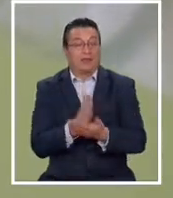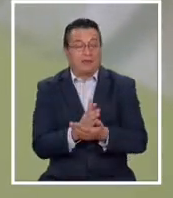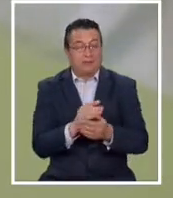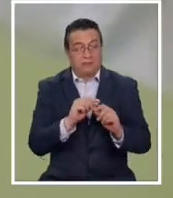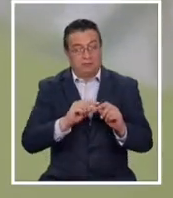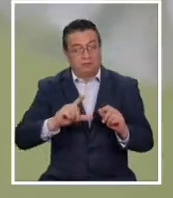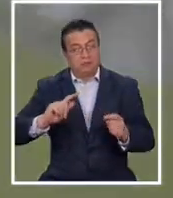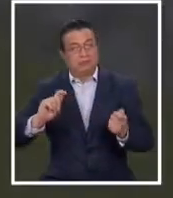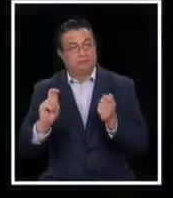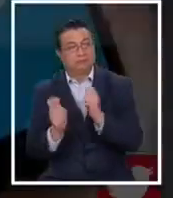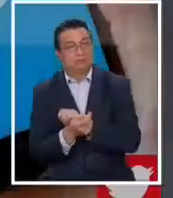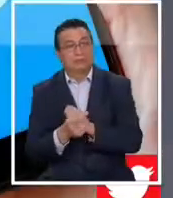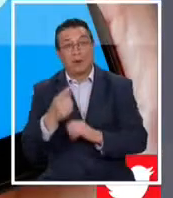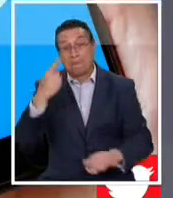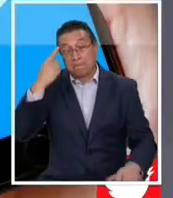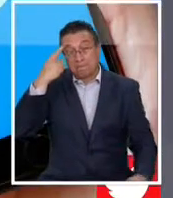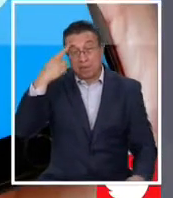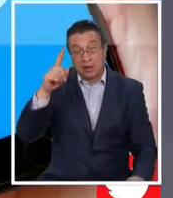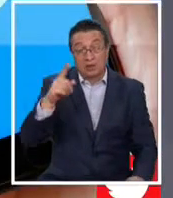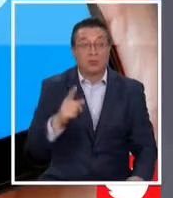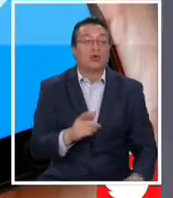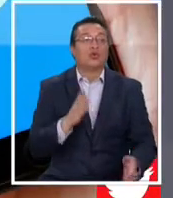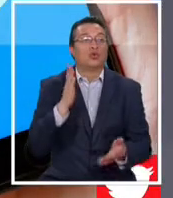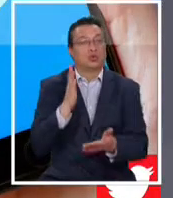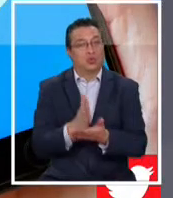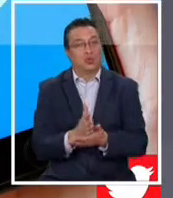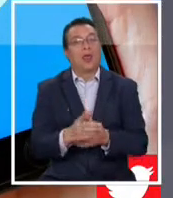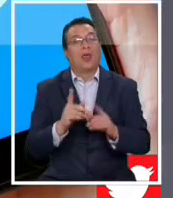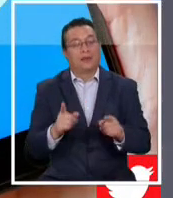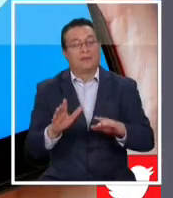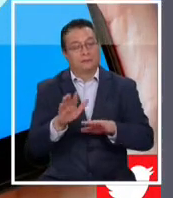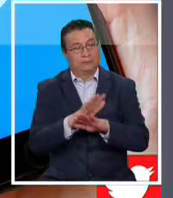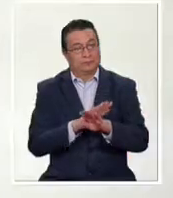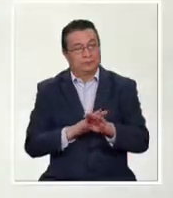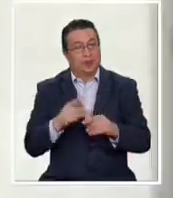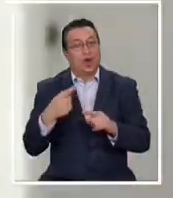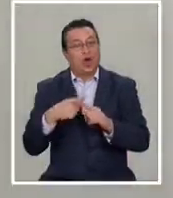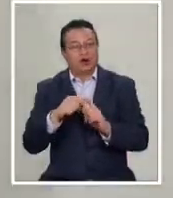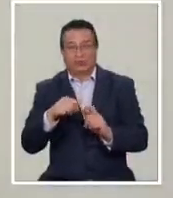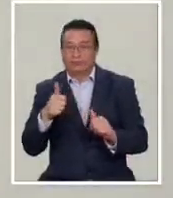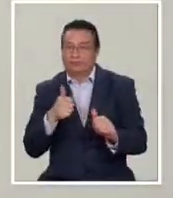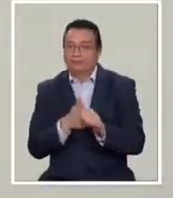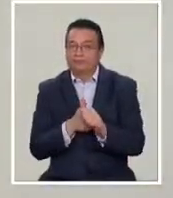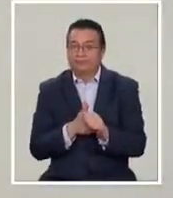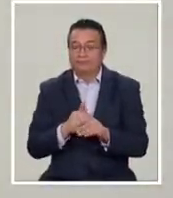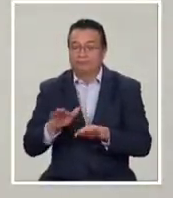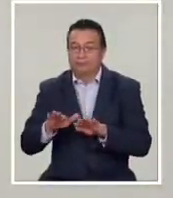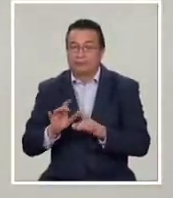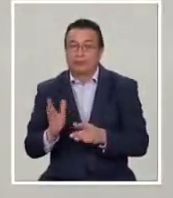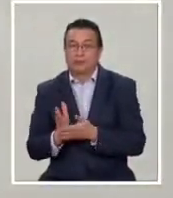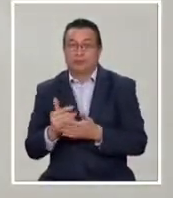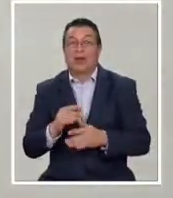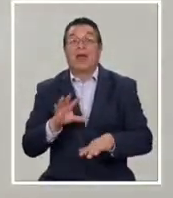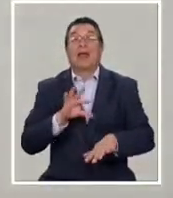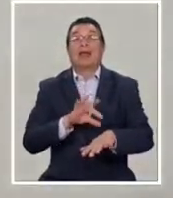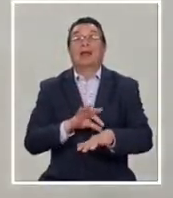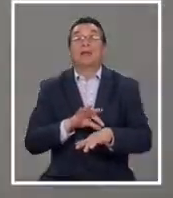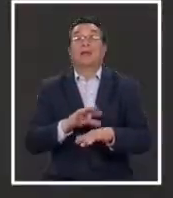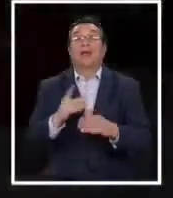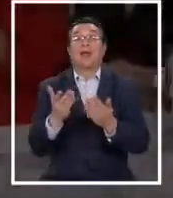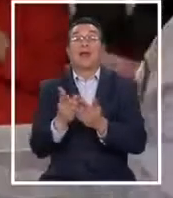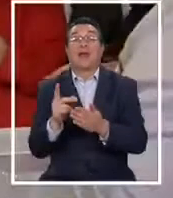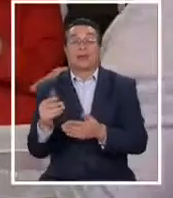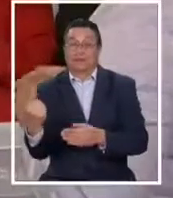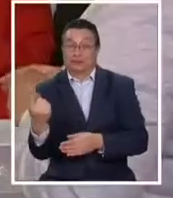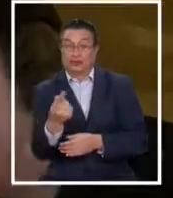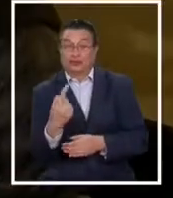efectos, pero... Igual sería prudente tener un plan B. Respondió la presidenta del Colegio Médico, Iskia Sitches,